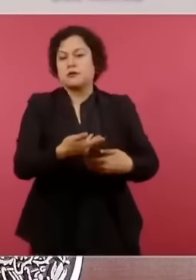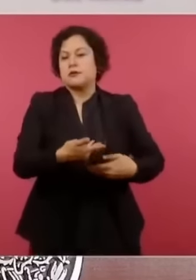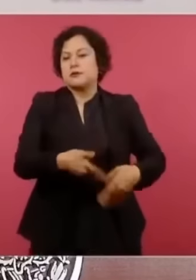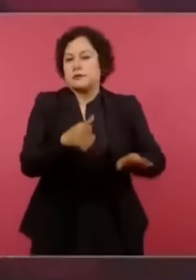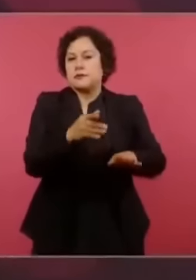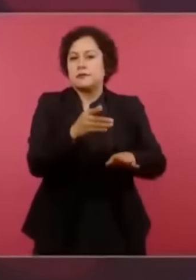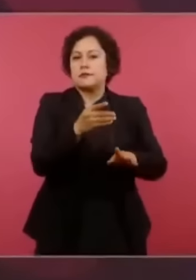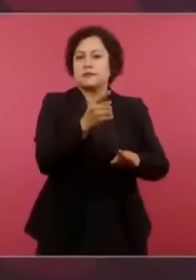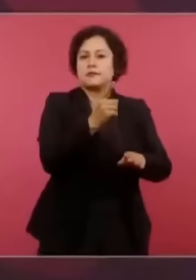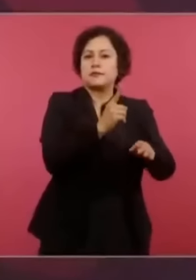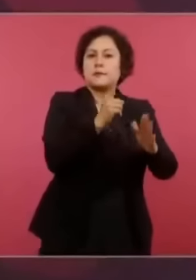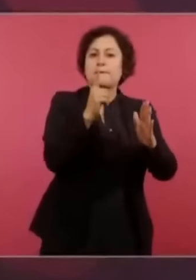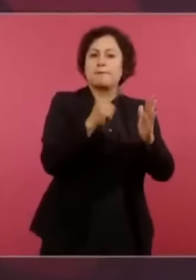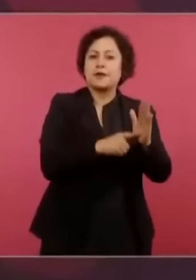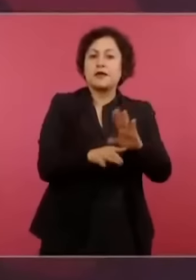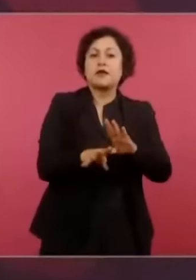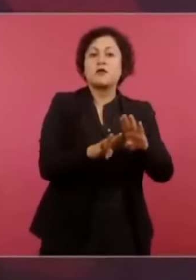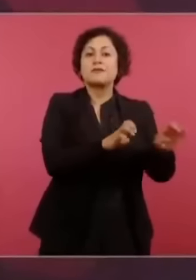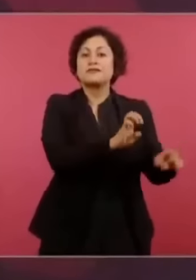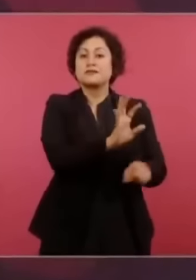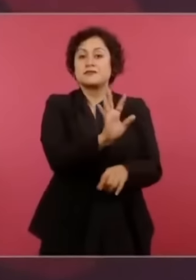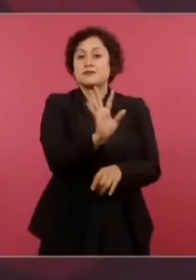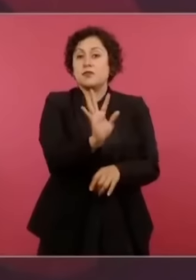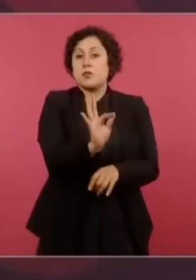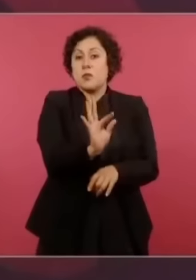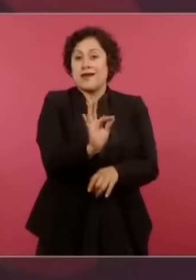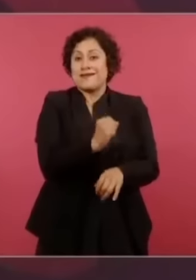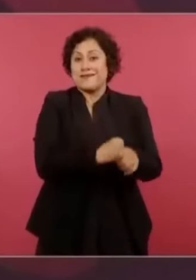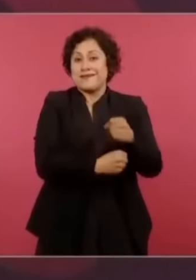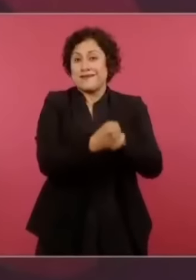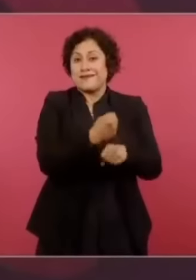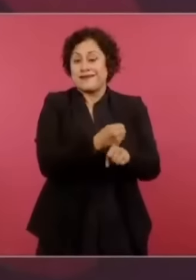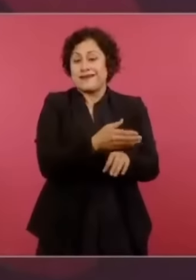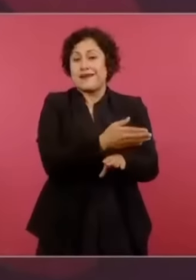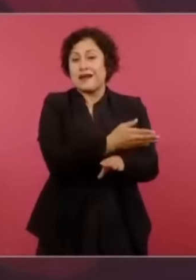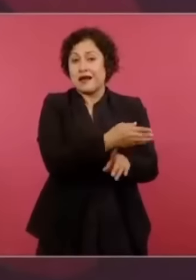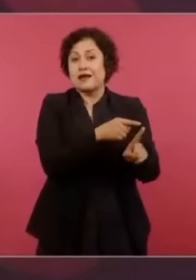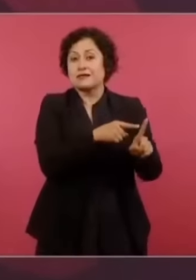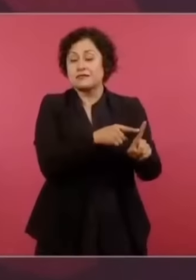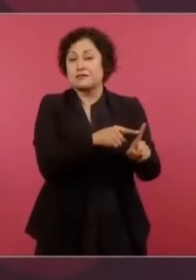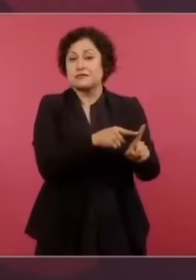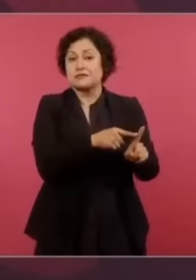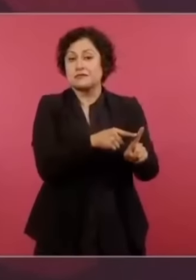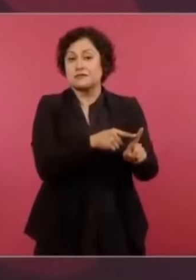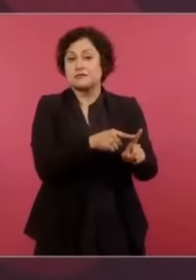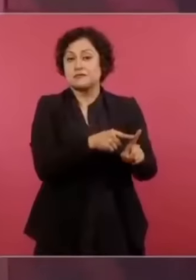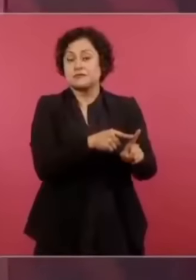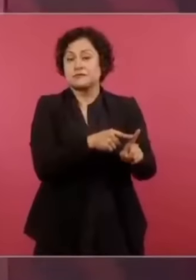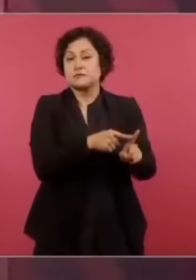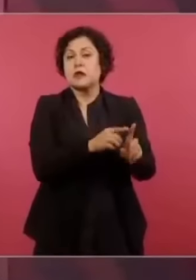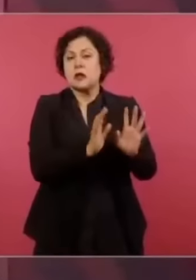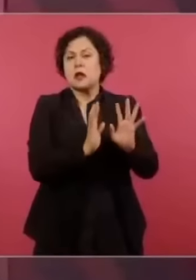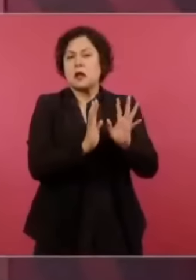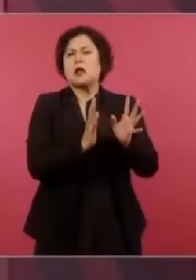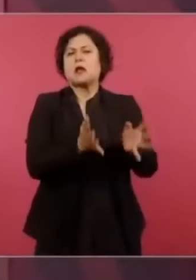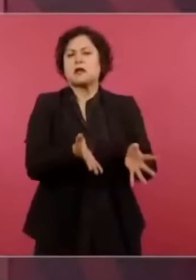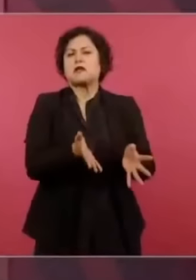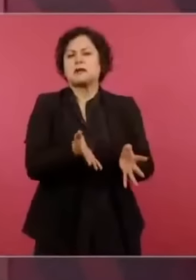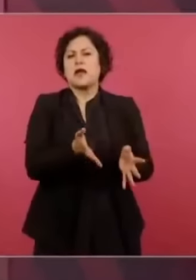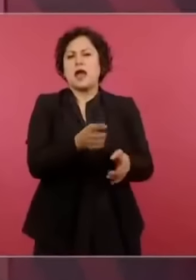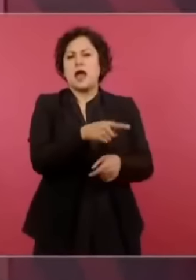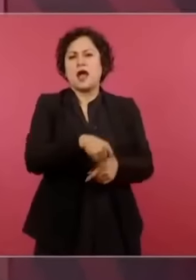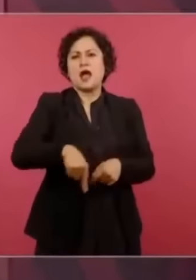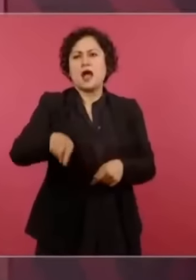ya se hablaba hablaba de que esa era la causa